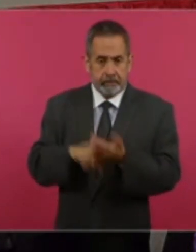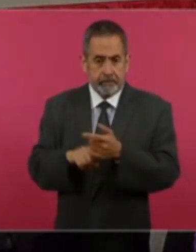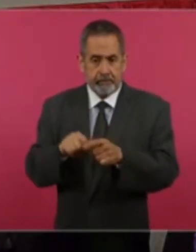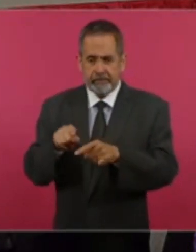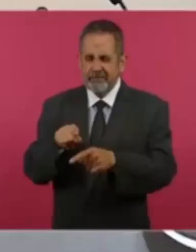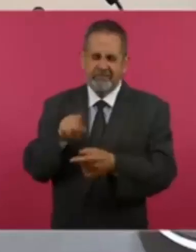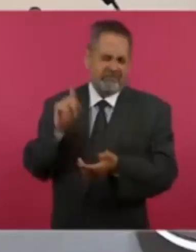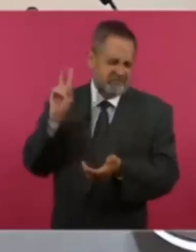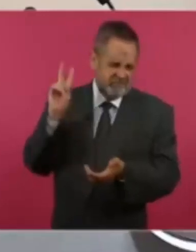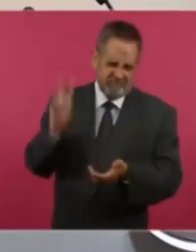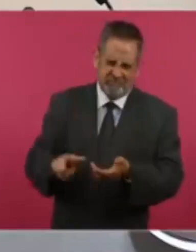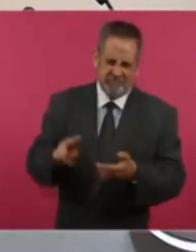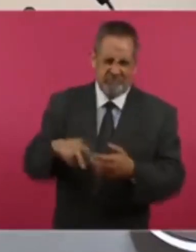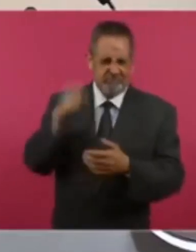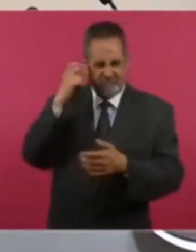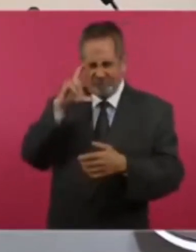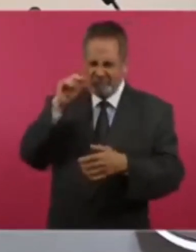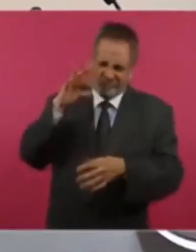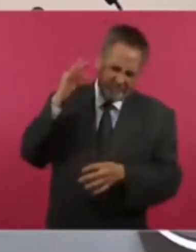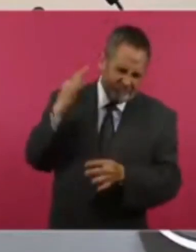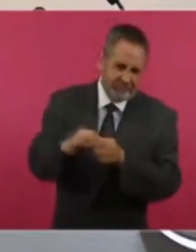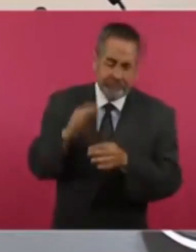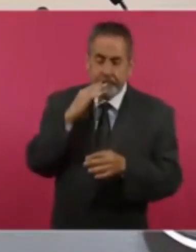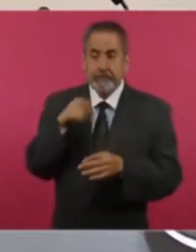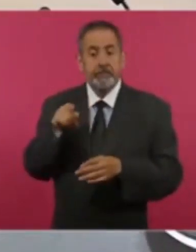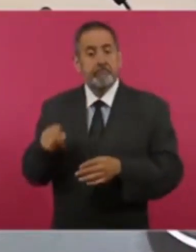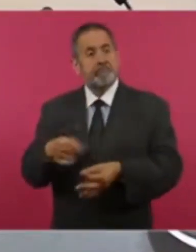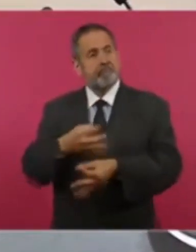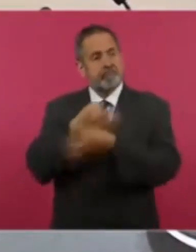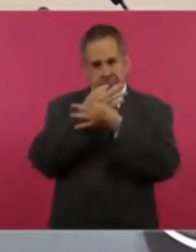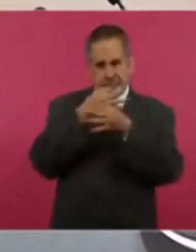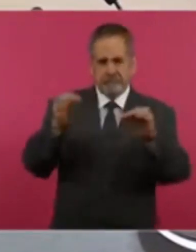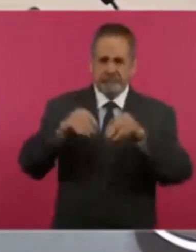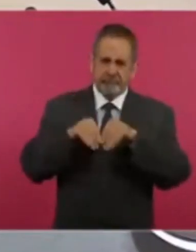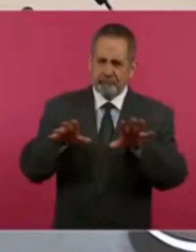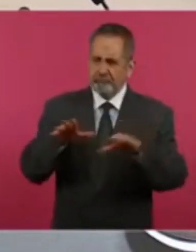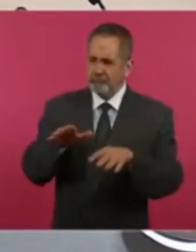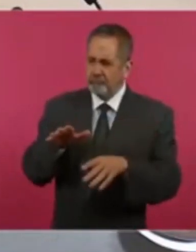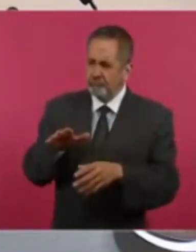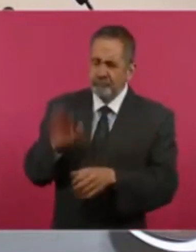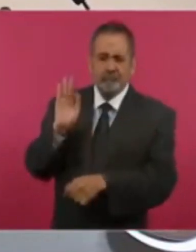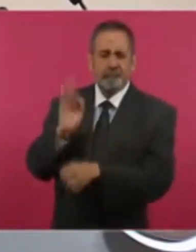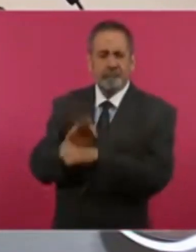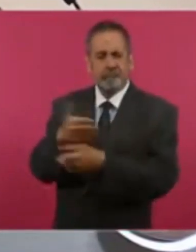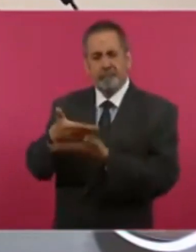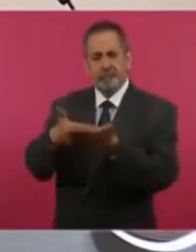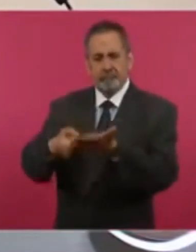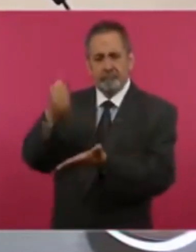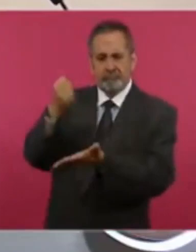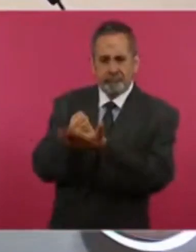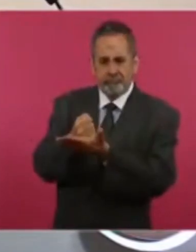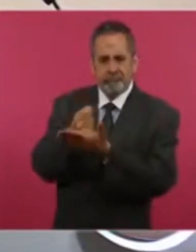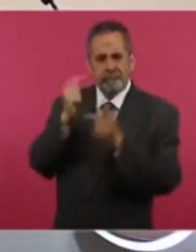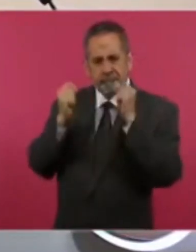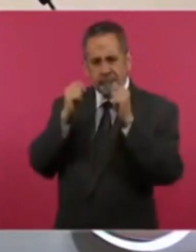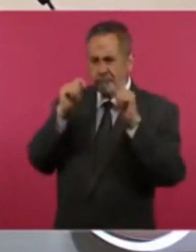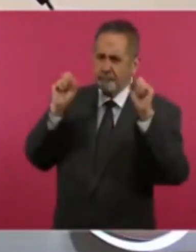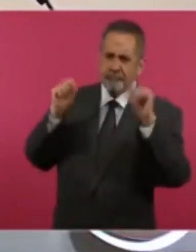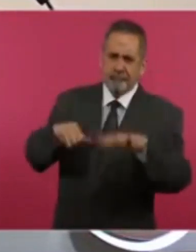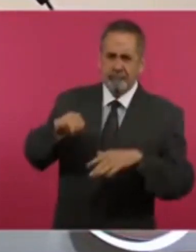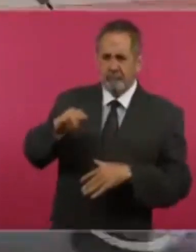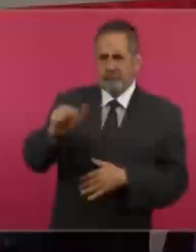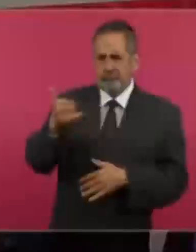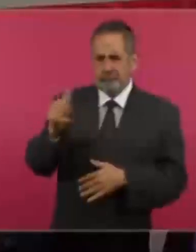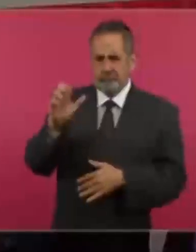zona maya quintanarroense, dimos a conocer la declaratoria de zona rural comunitaria con potencial turístico de Mayacan. Se